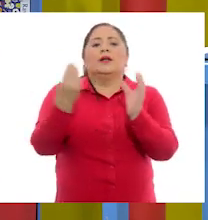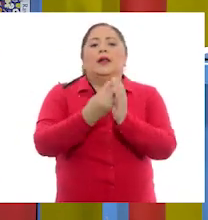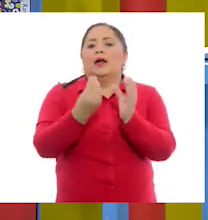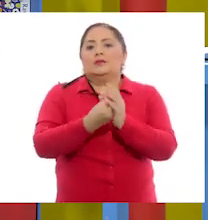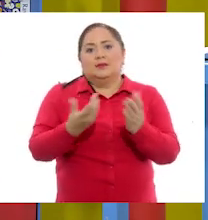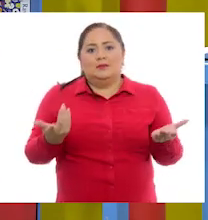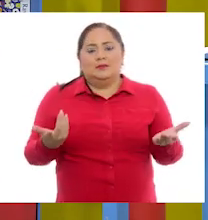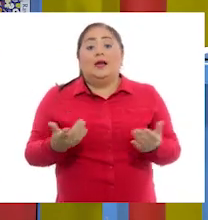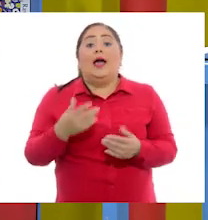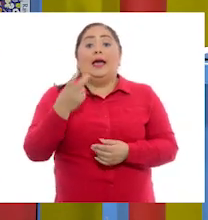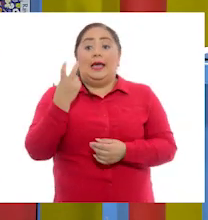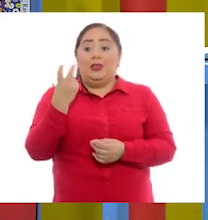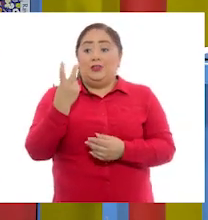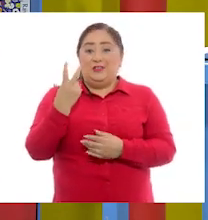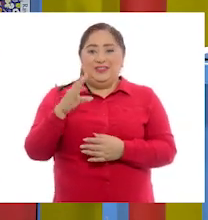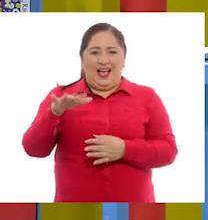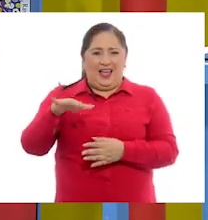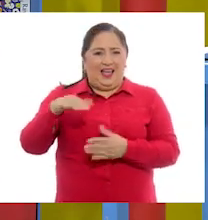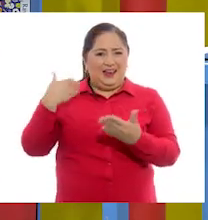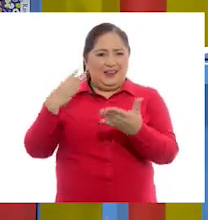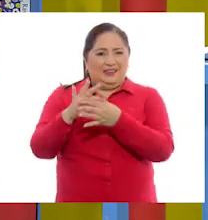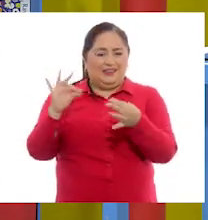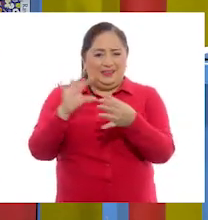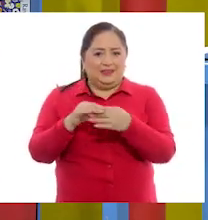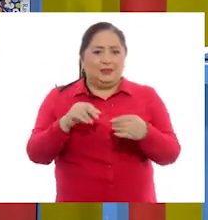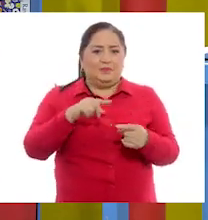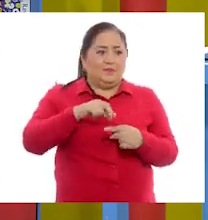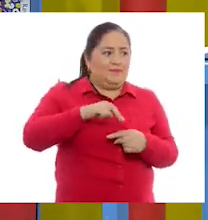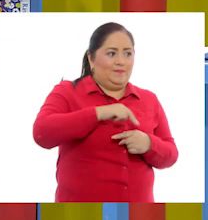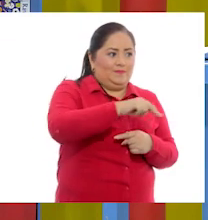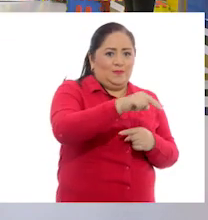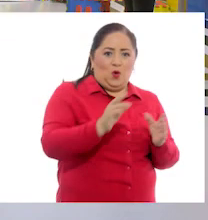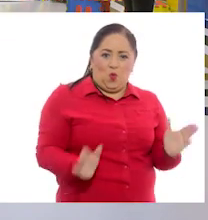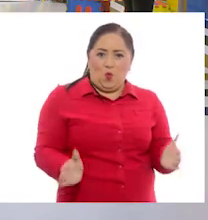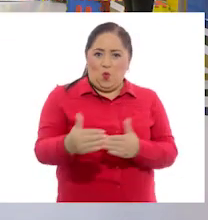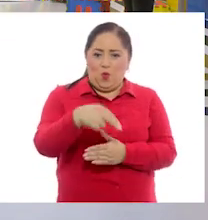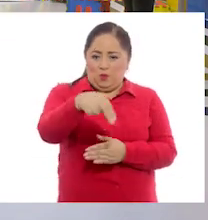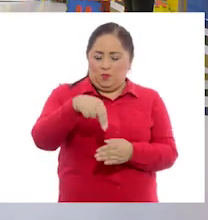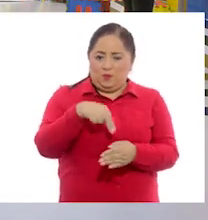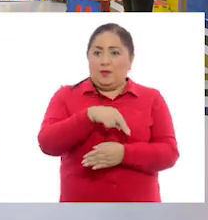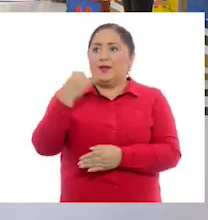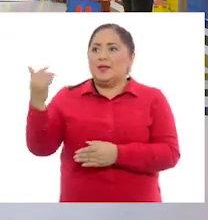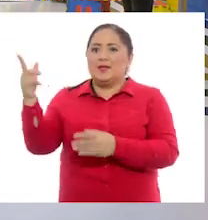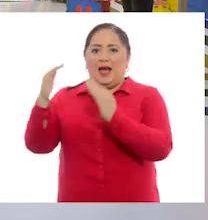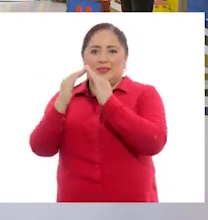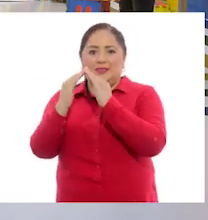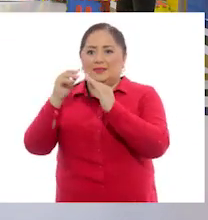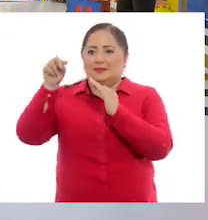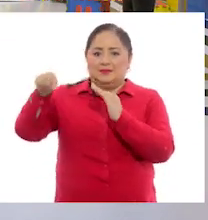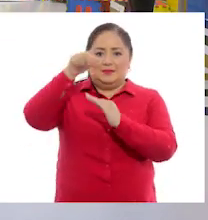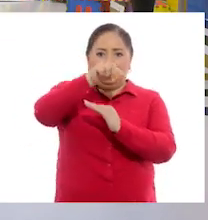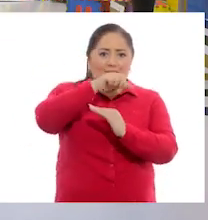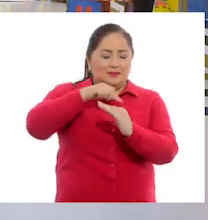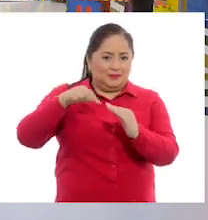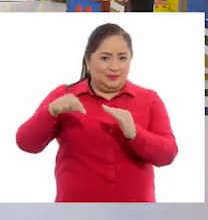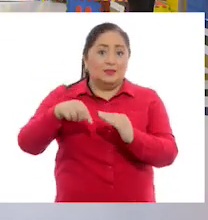clases. Estos dos ejercicios que hicimos, el desplazamiento en el cubo y la ubicación en su hoja, van a ser